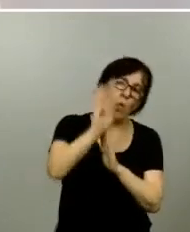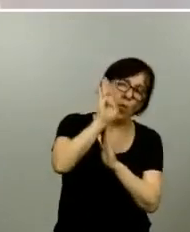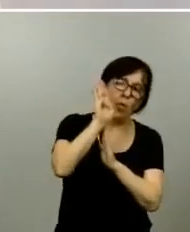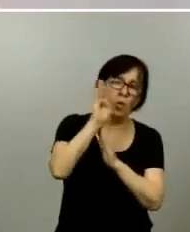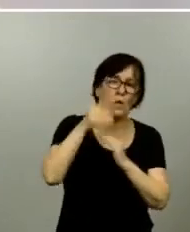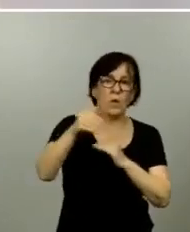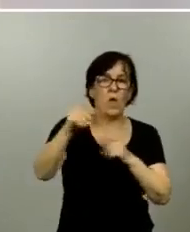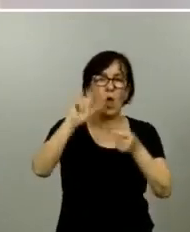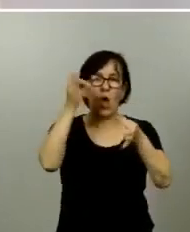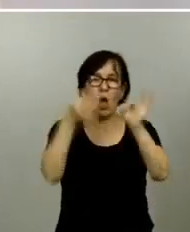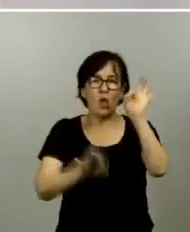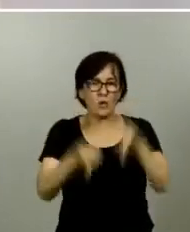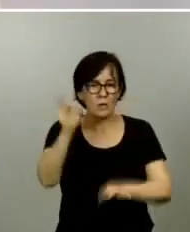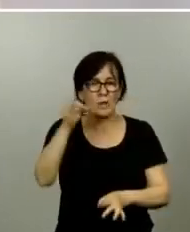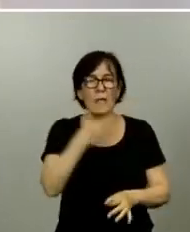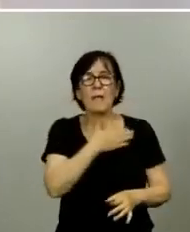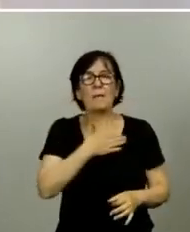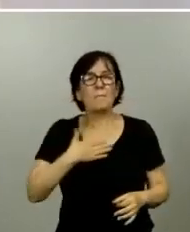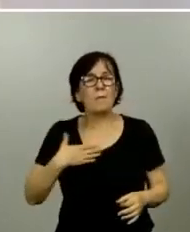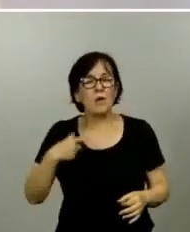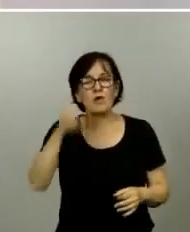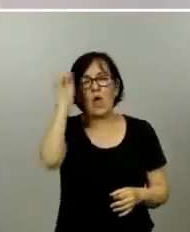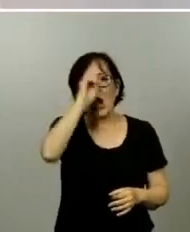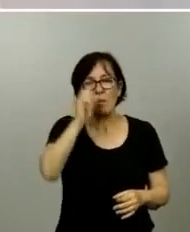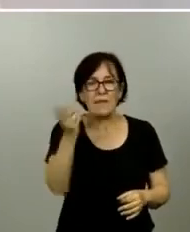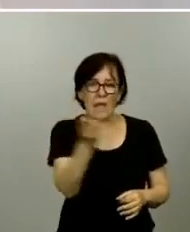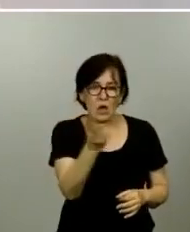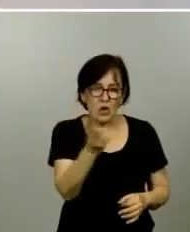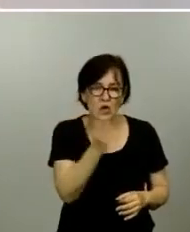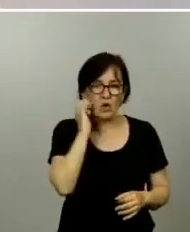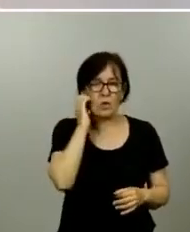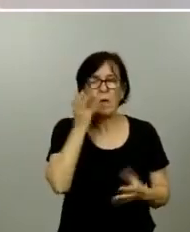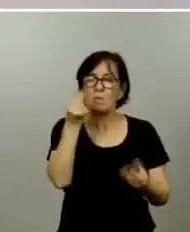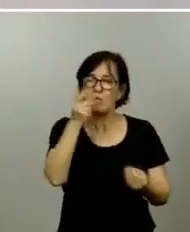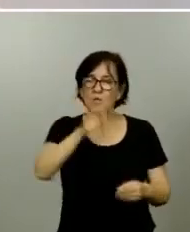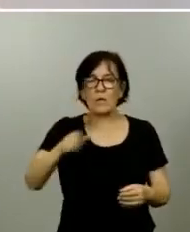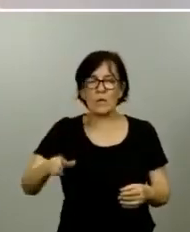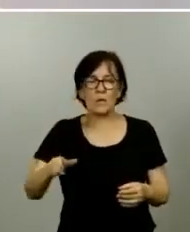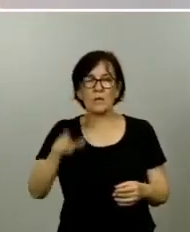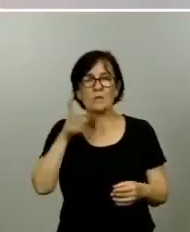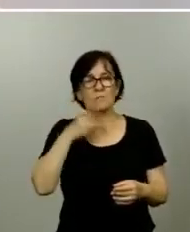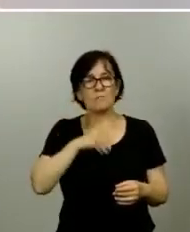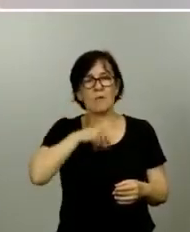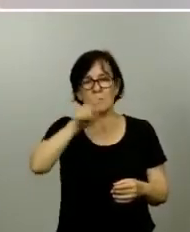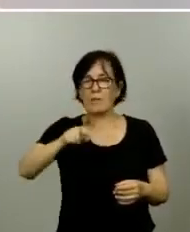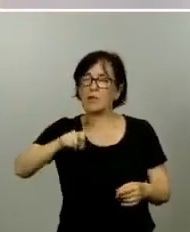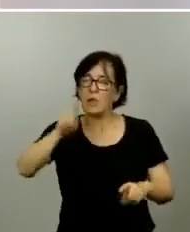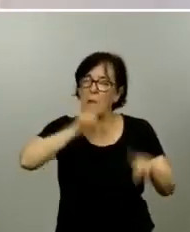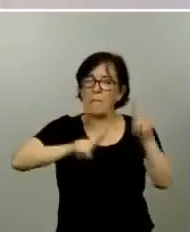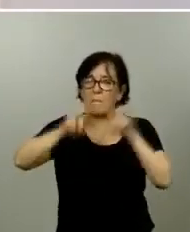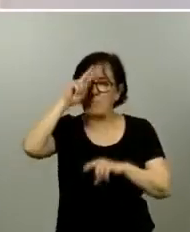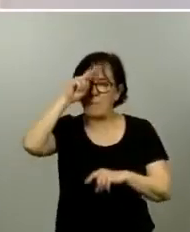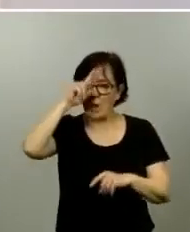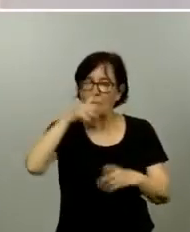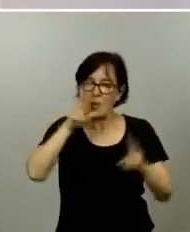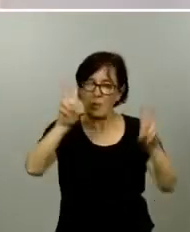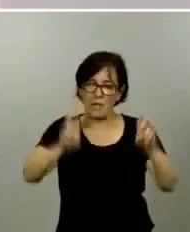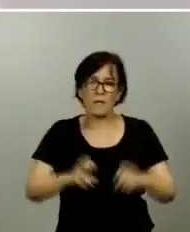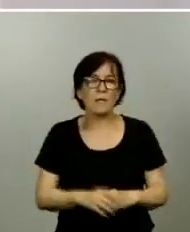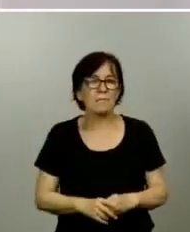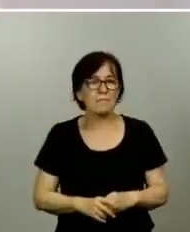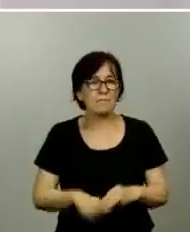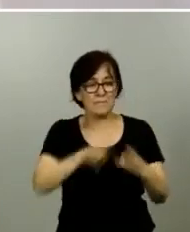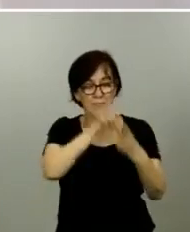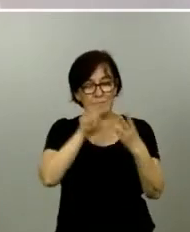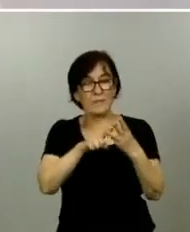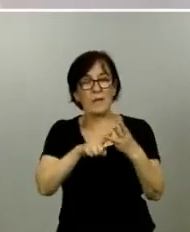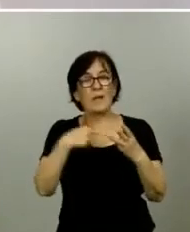me gustaría ver qué opinan al respecto porque hay mucha gente muchos españoles preocupados por este asunto y ya en último lugar a